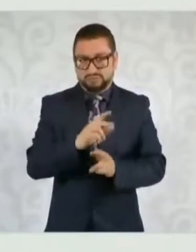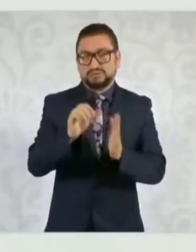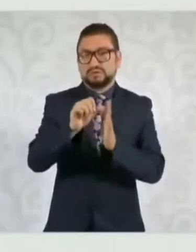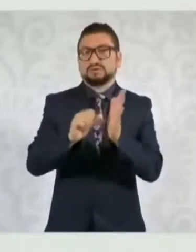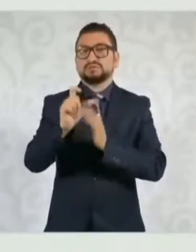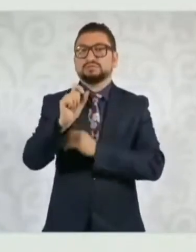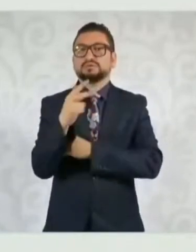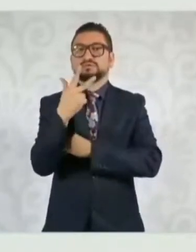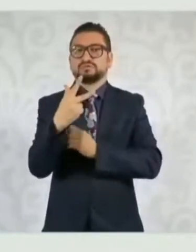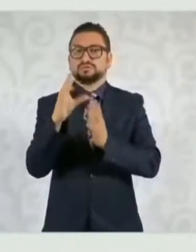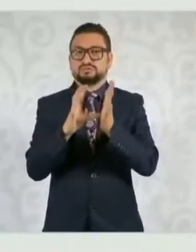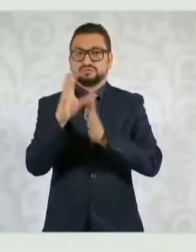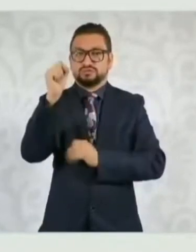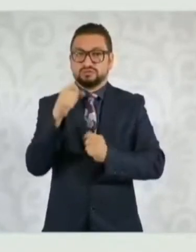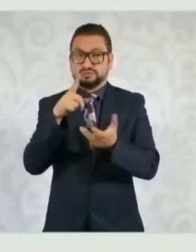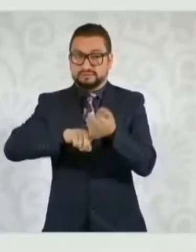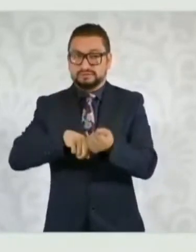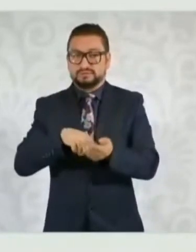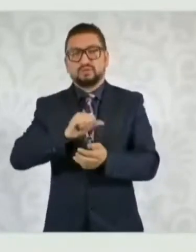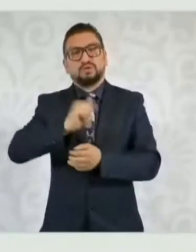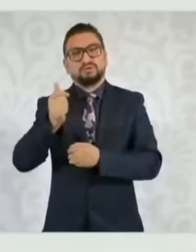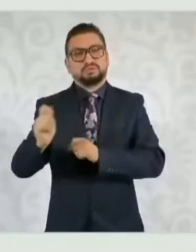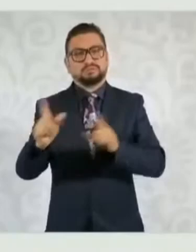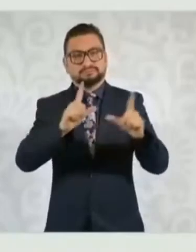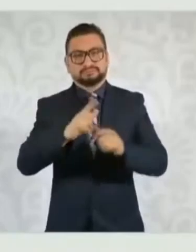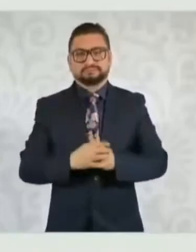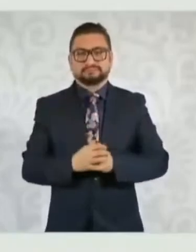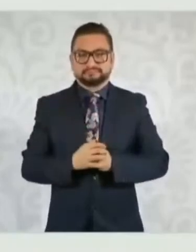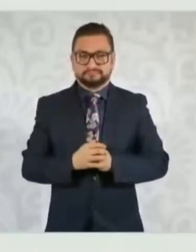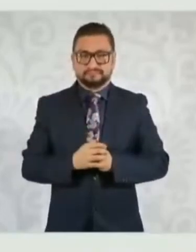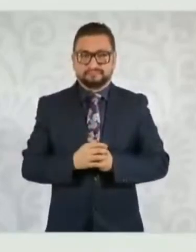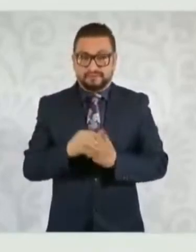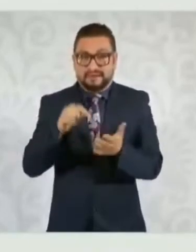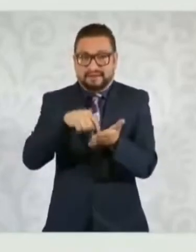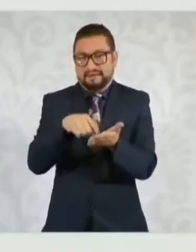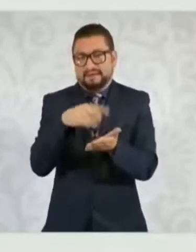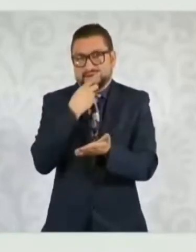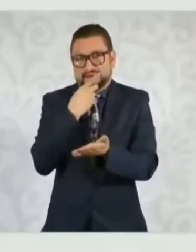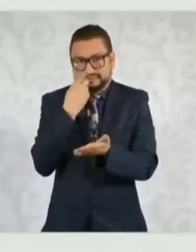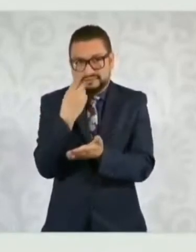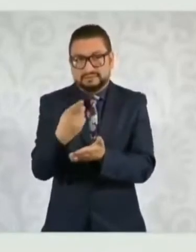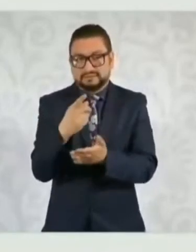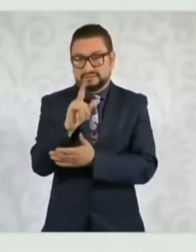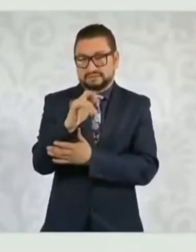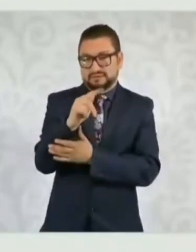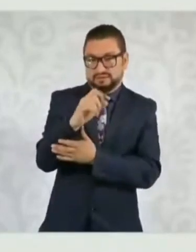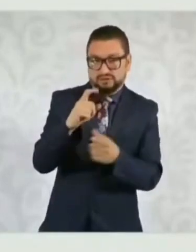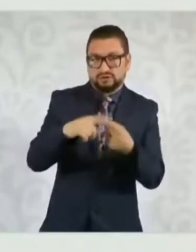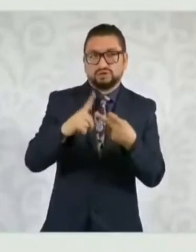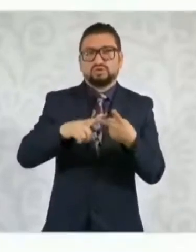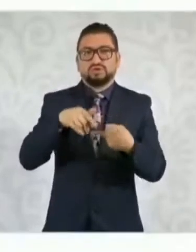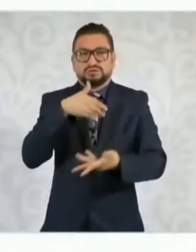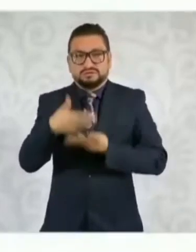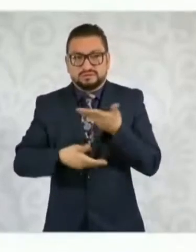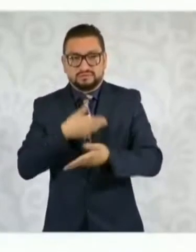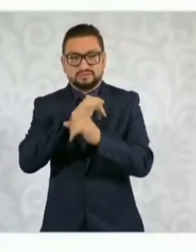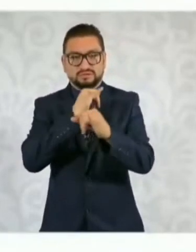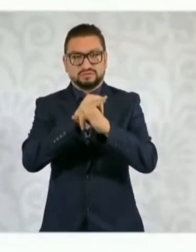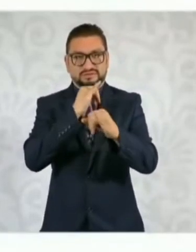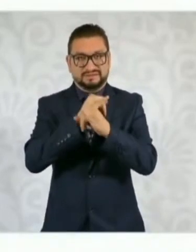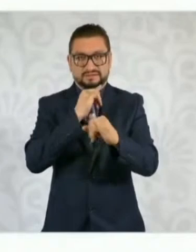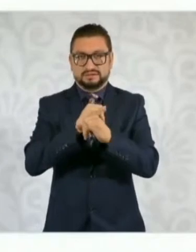en el cual se expresa que tanto el litio como el servicio de Internet